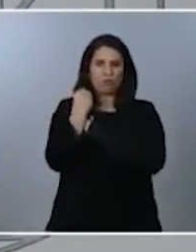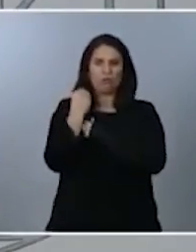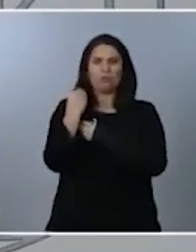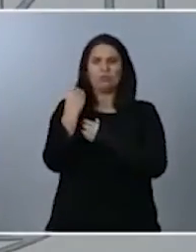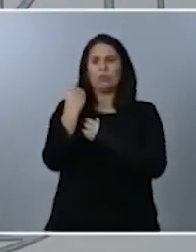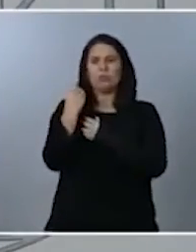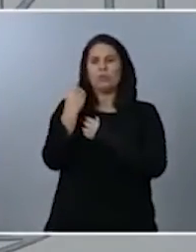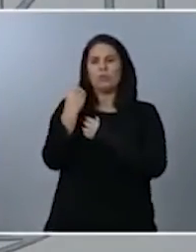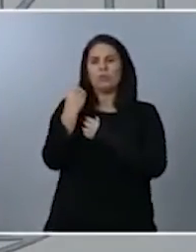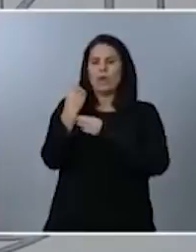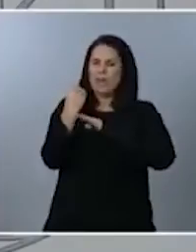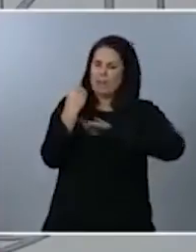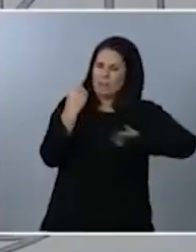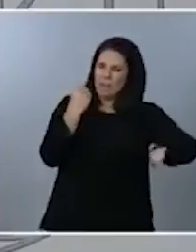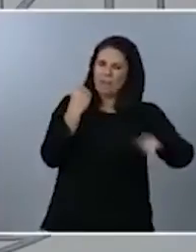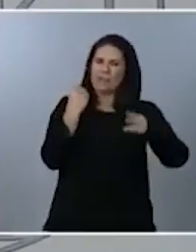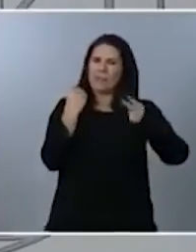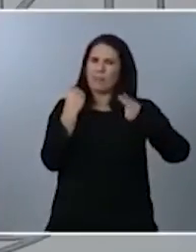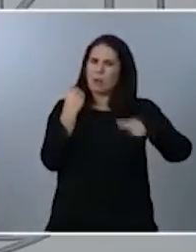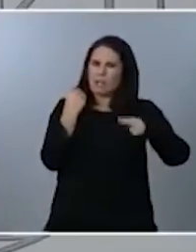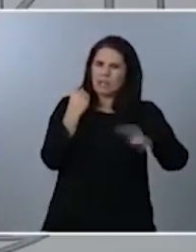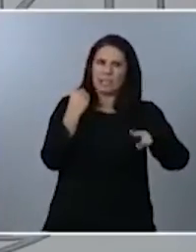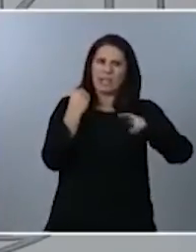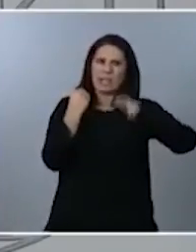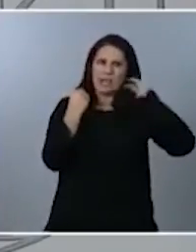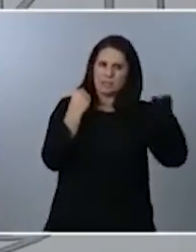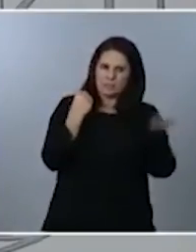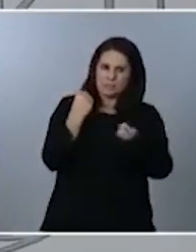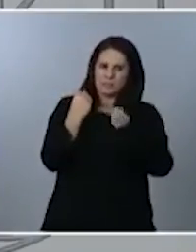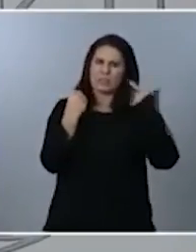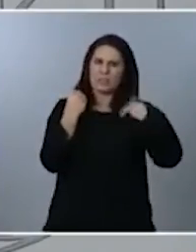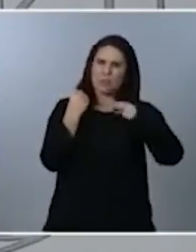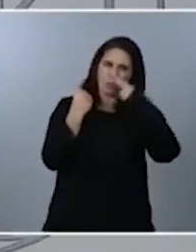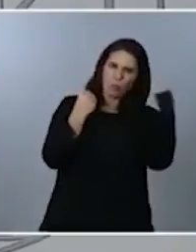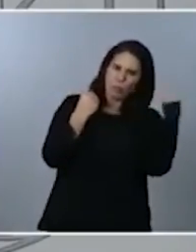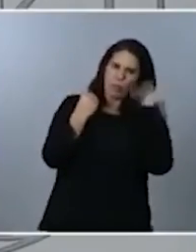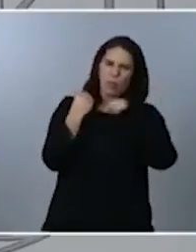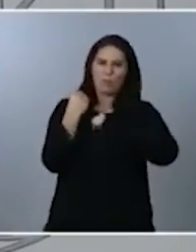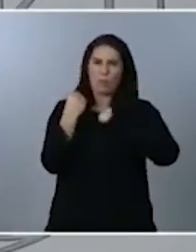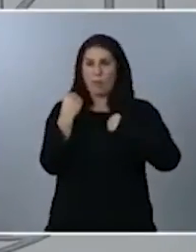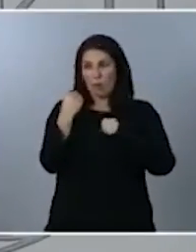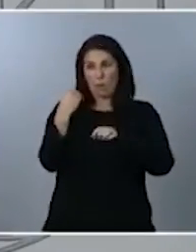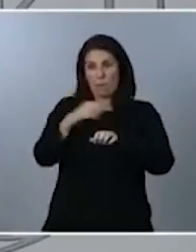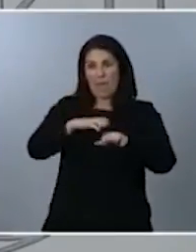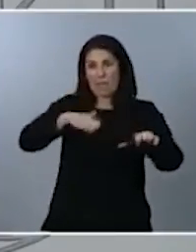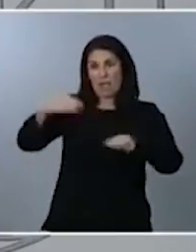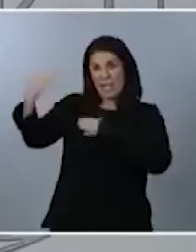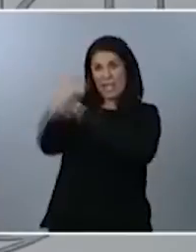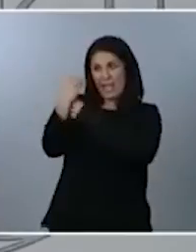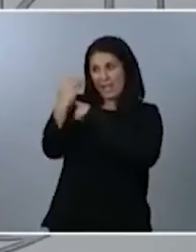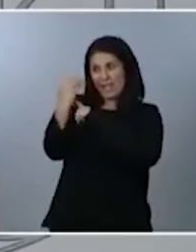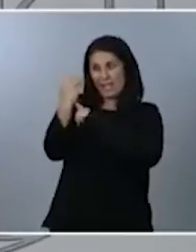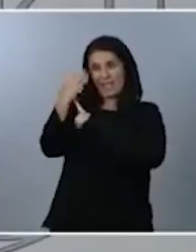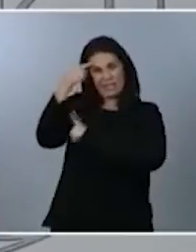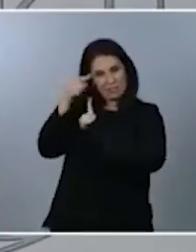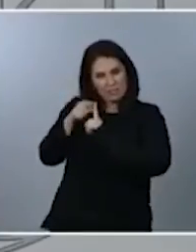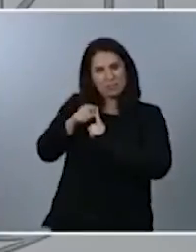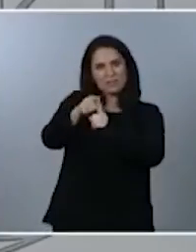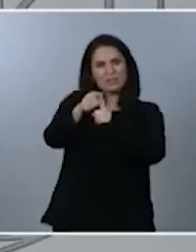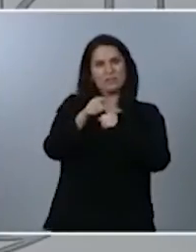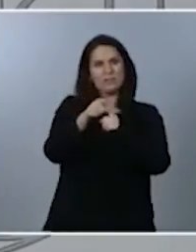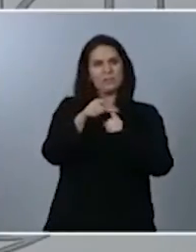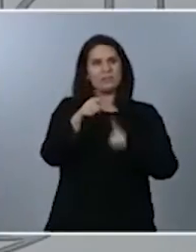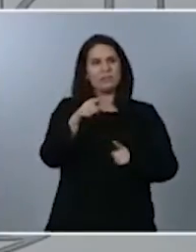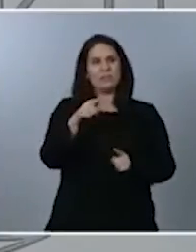políticas como se traducen, sector público o sector privado, se concentran en ser capaces de incorporar energías